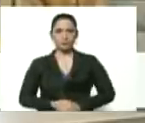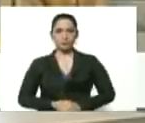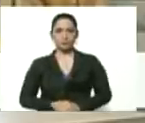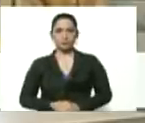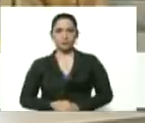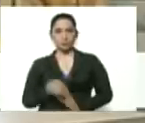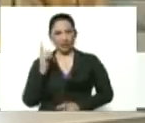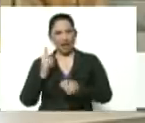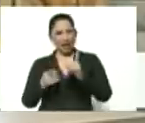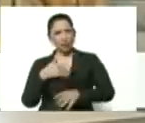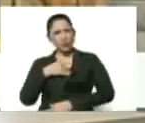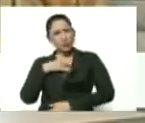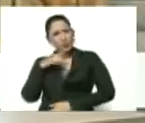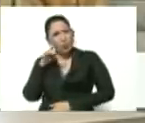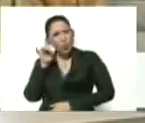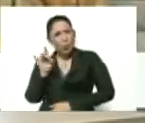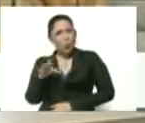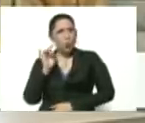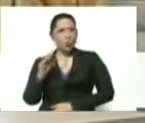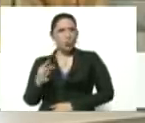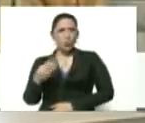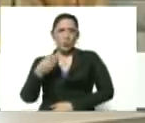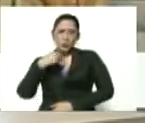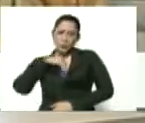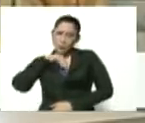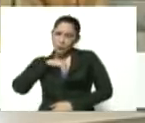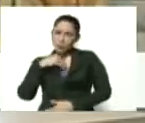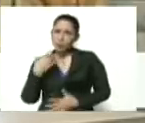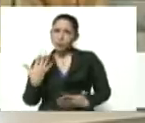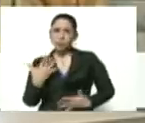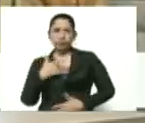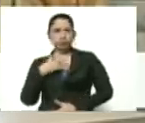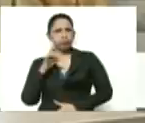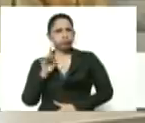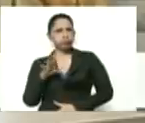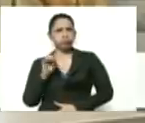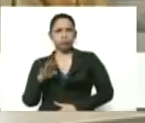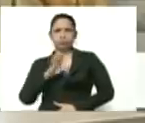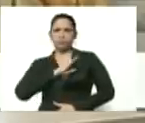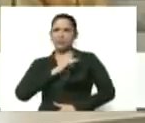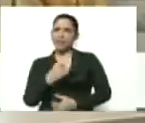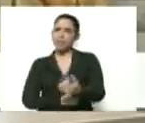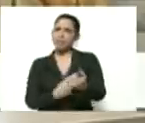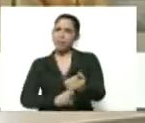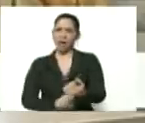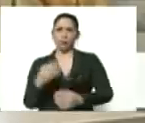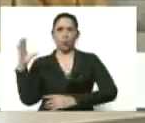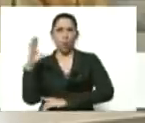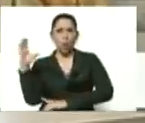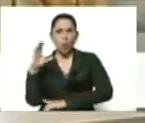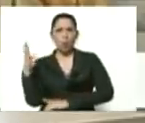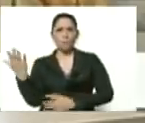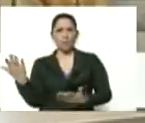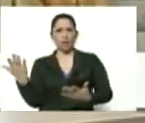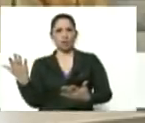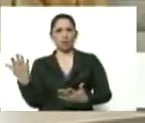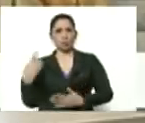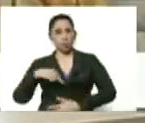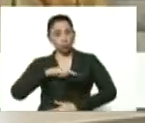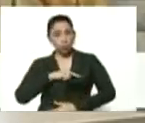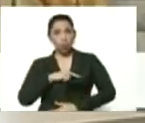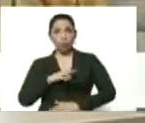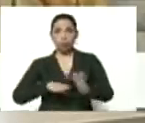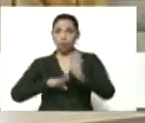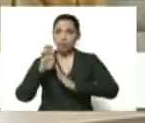algo que me dolió en el alma me dolió por mis hermanos de Colombia nosotros estamos